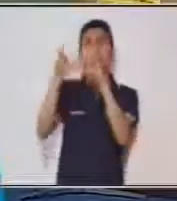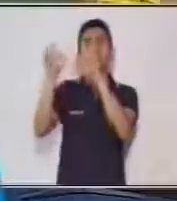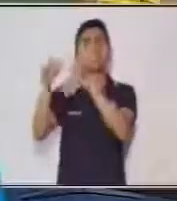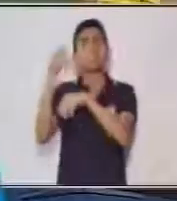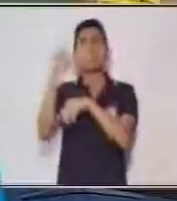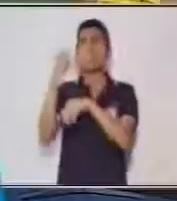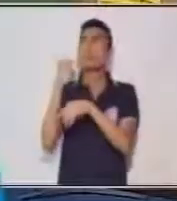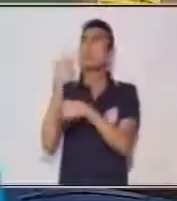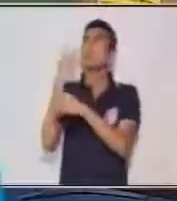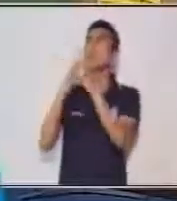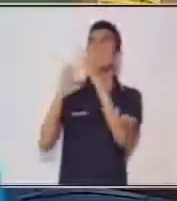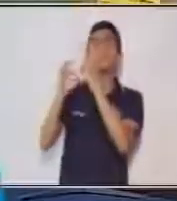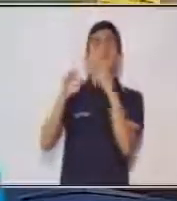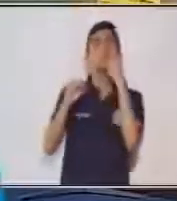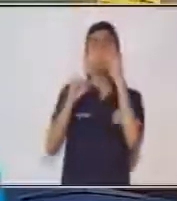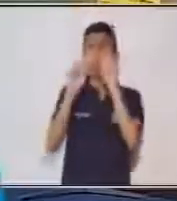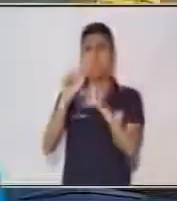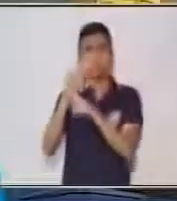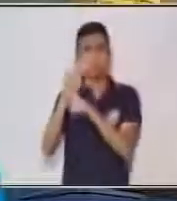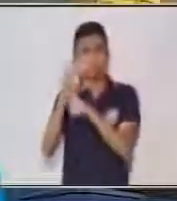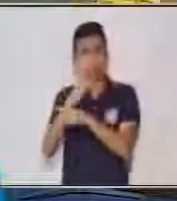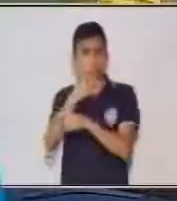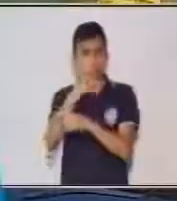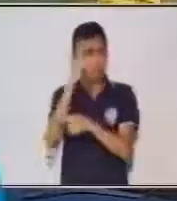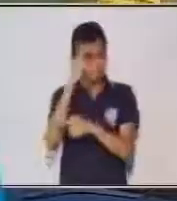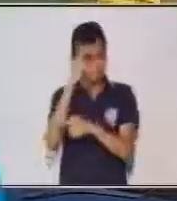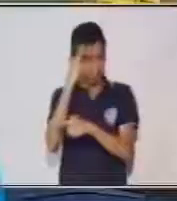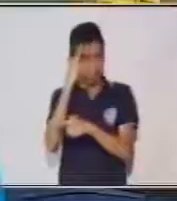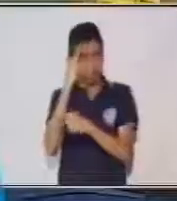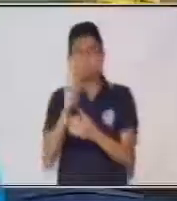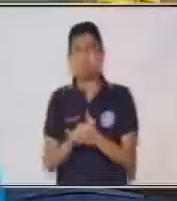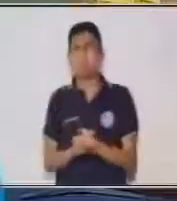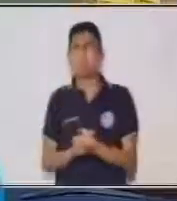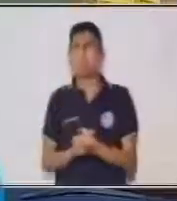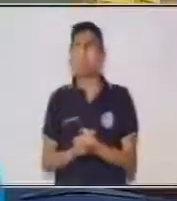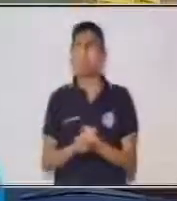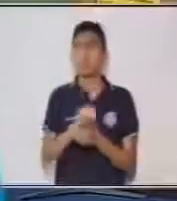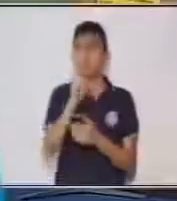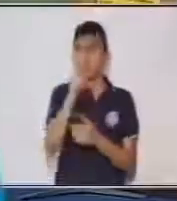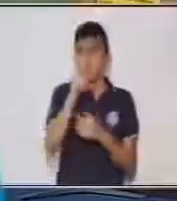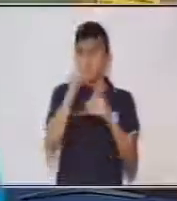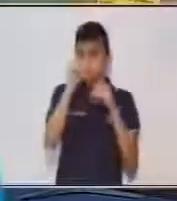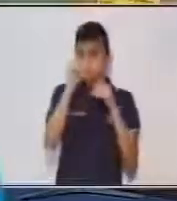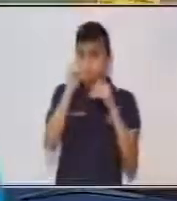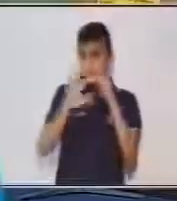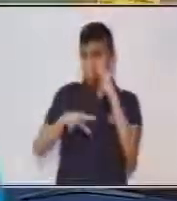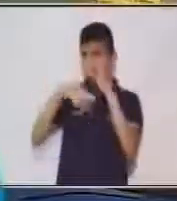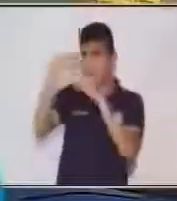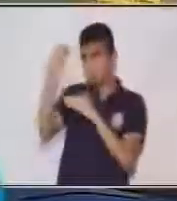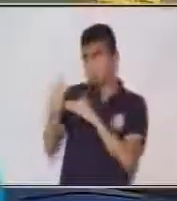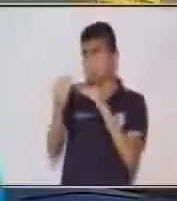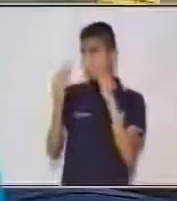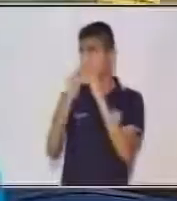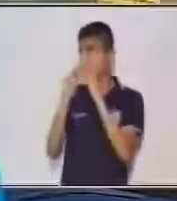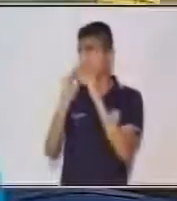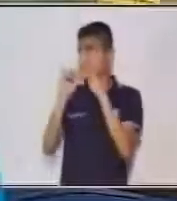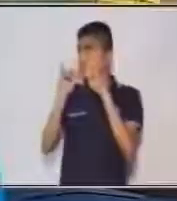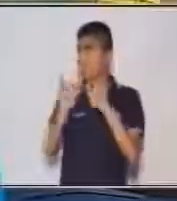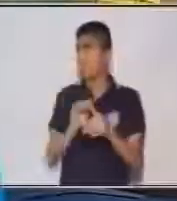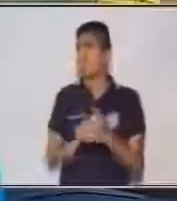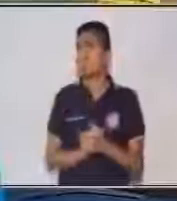conocimientos. Recuerda, si sales, aplica gel